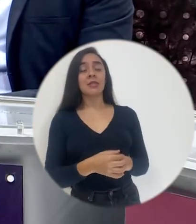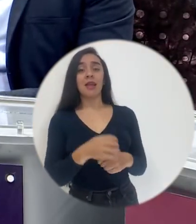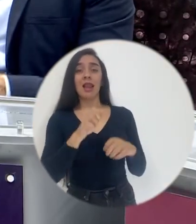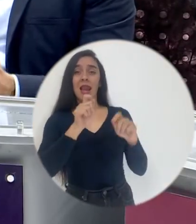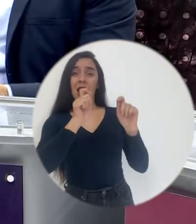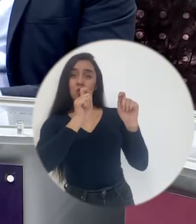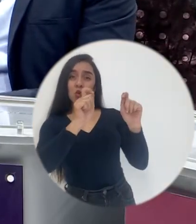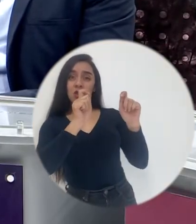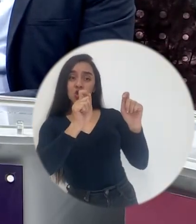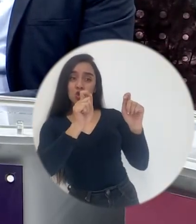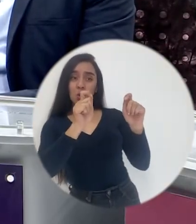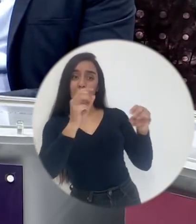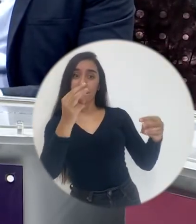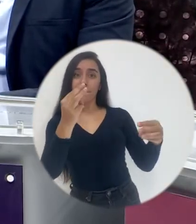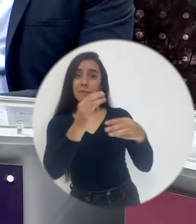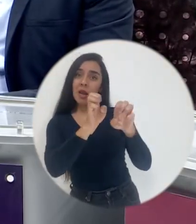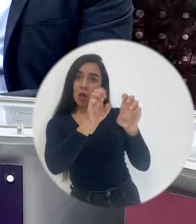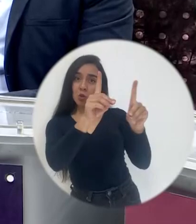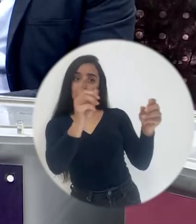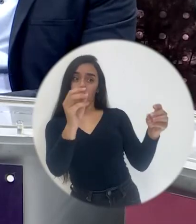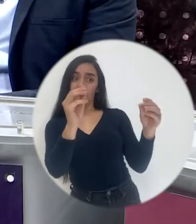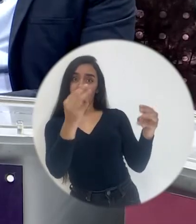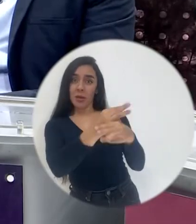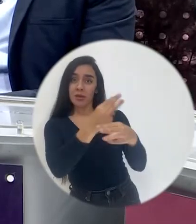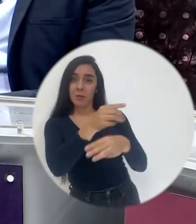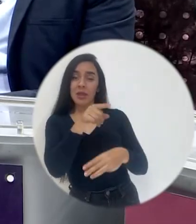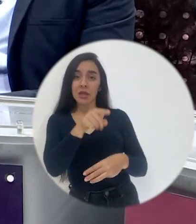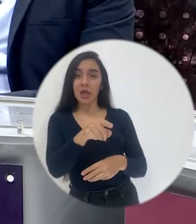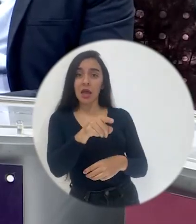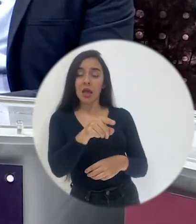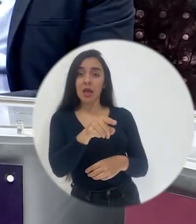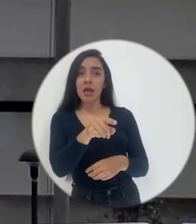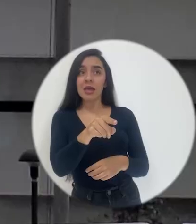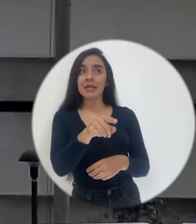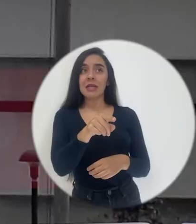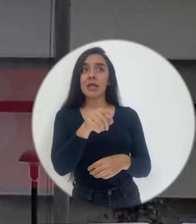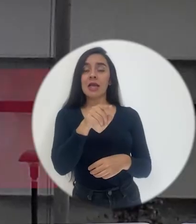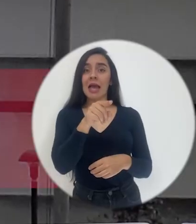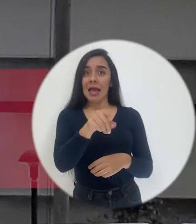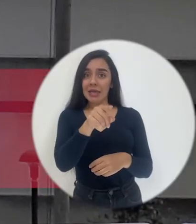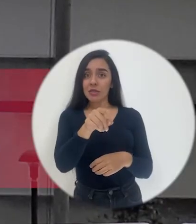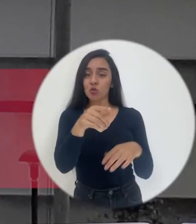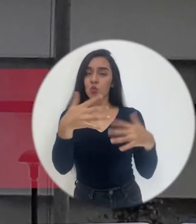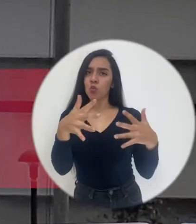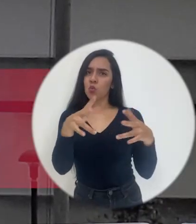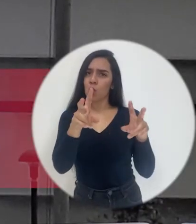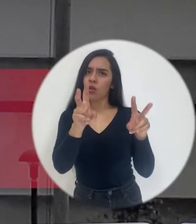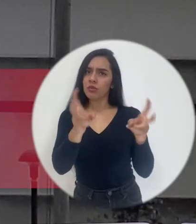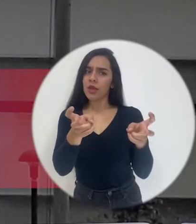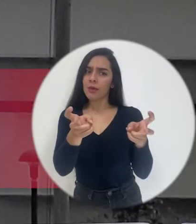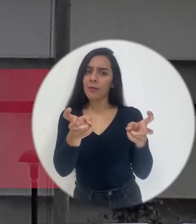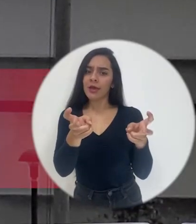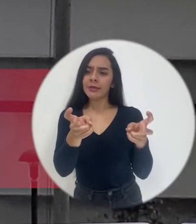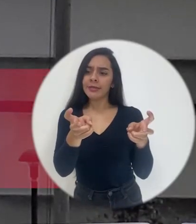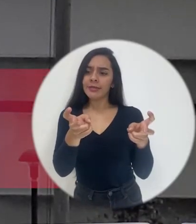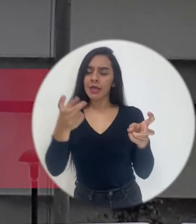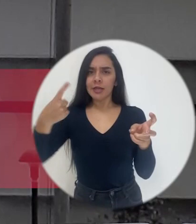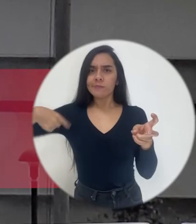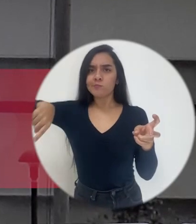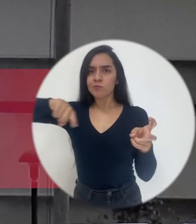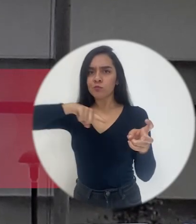La educación matemática como tal es un tema que nos tiene